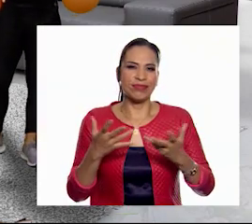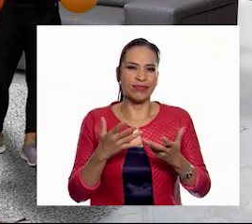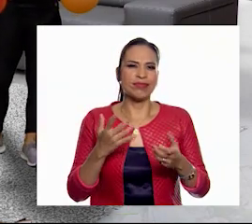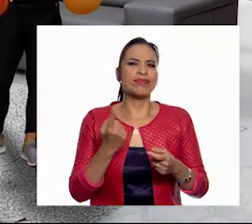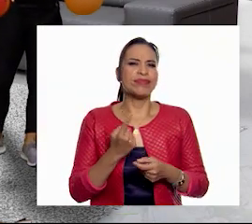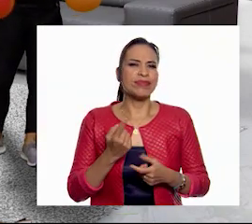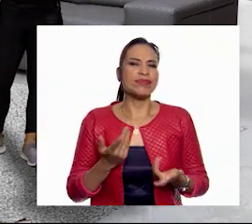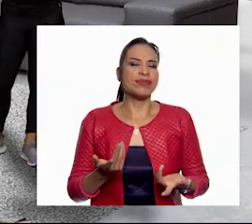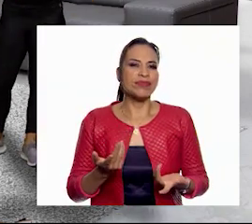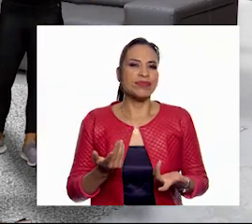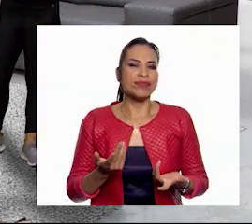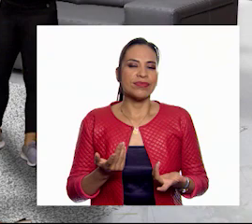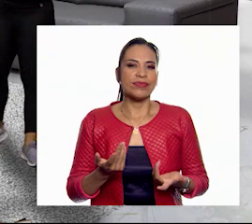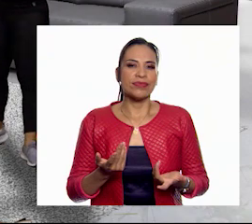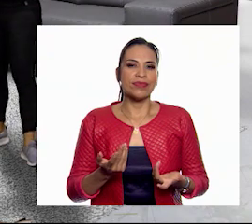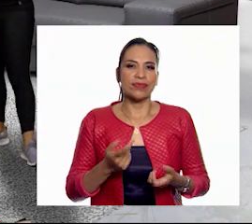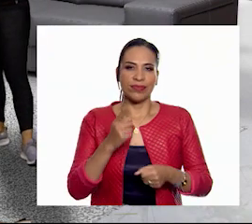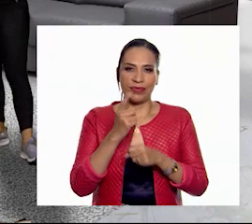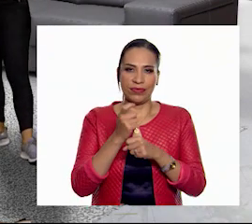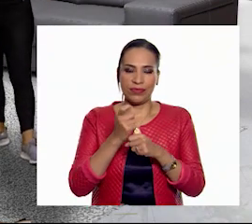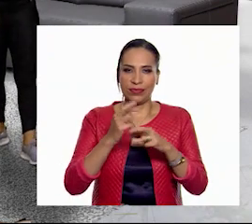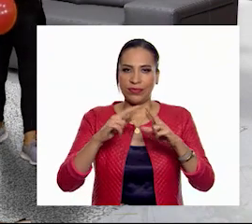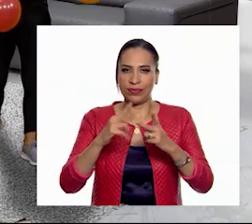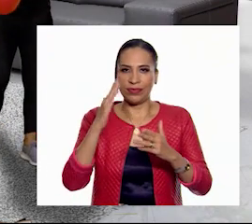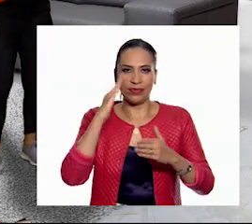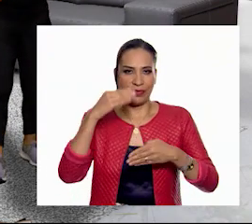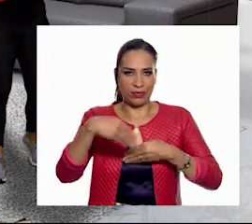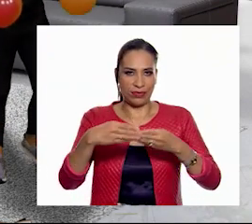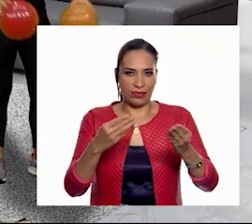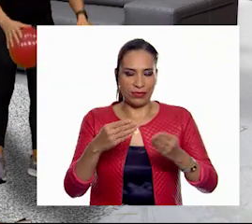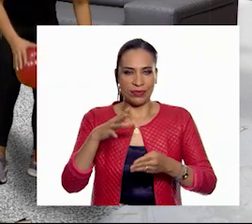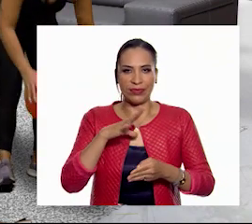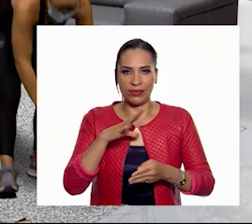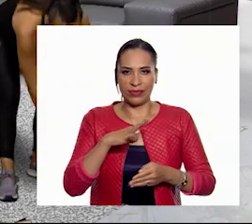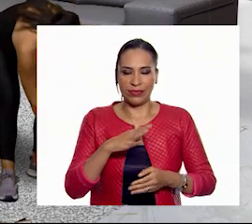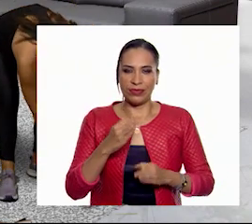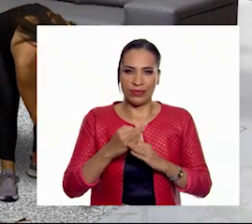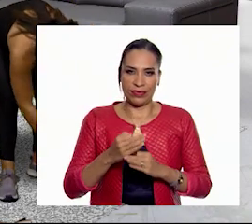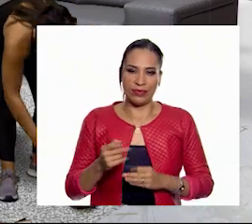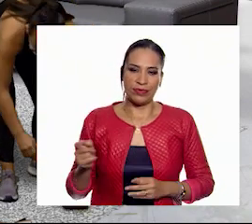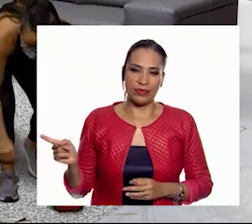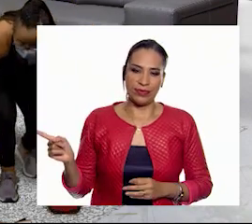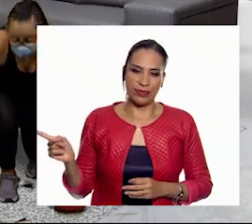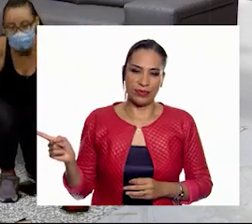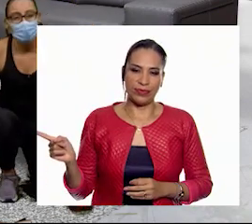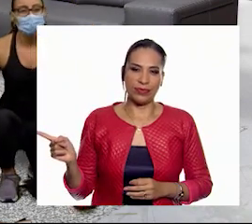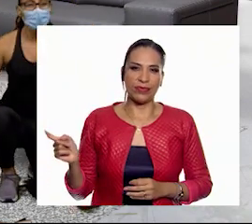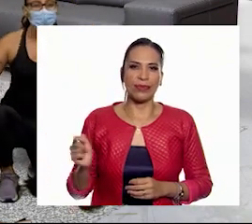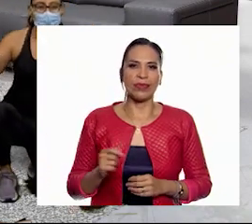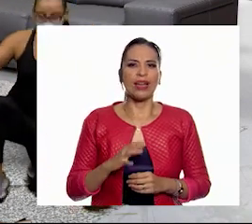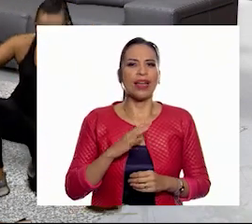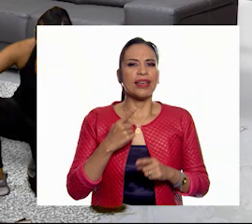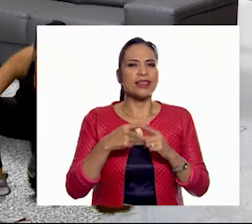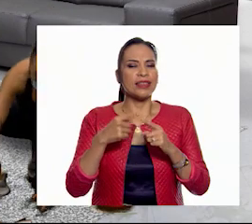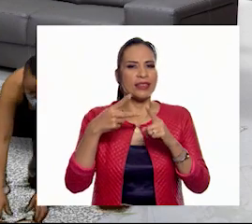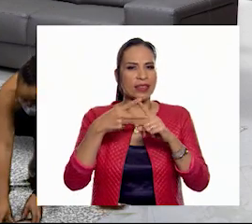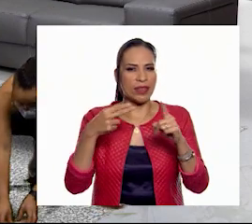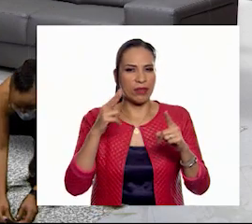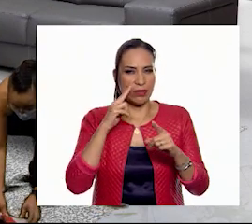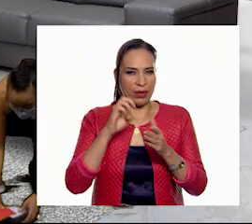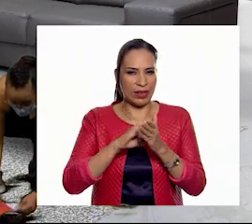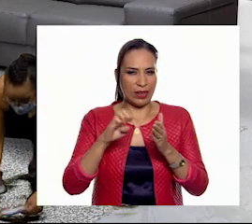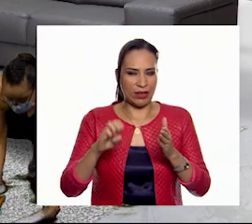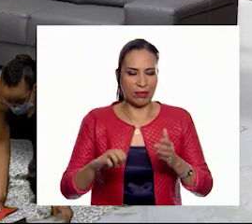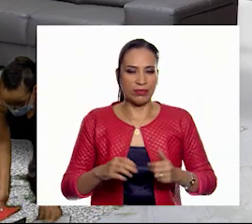nuestro pequeño rompecabezas que tenemos aquí abajo. El que hicimos con los triángulos. Exactamente. Les voy a enseñar el ejemplo